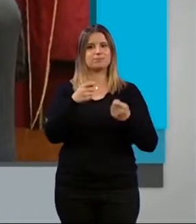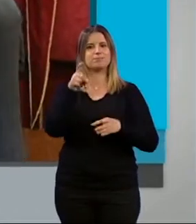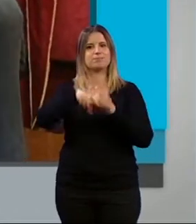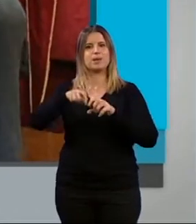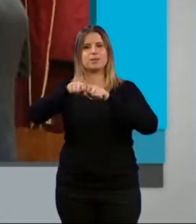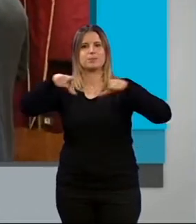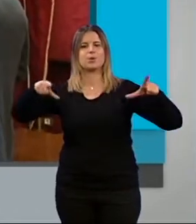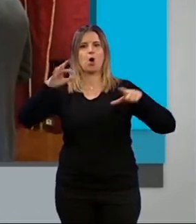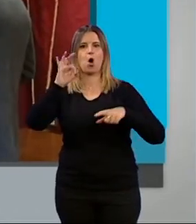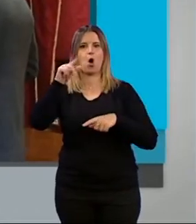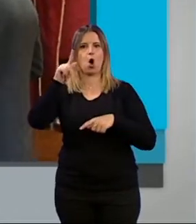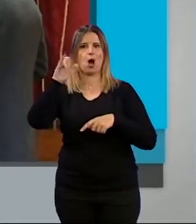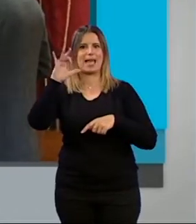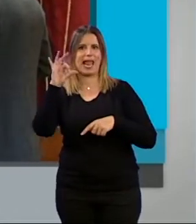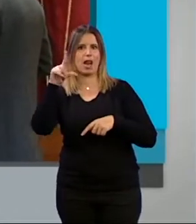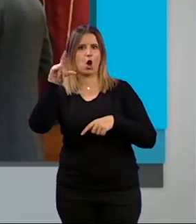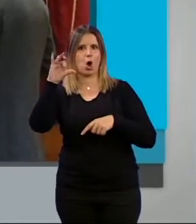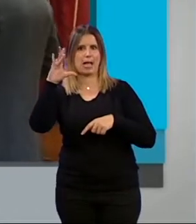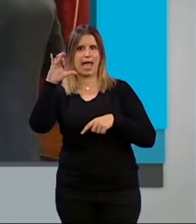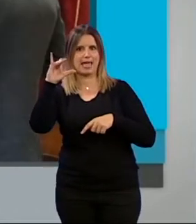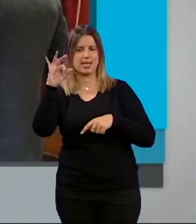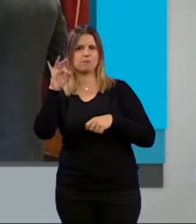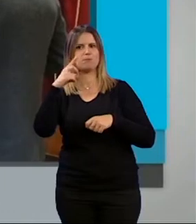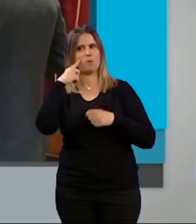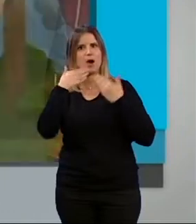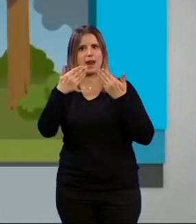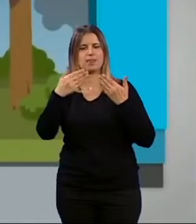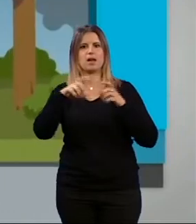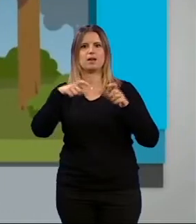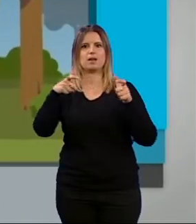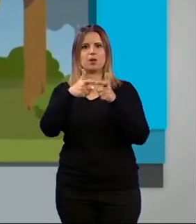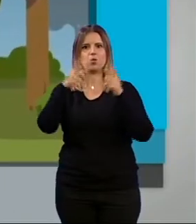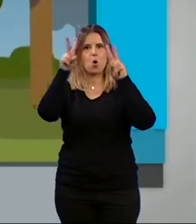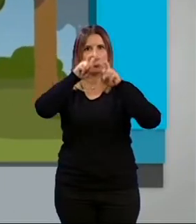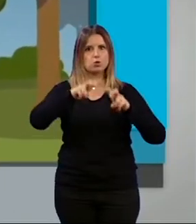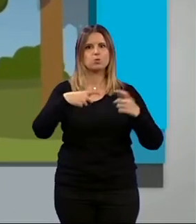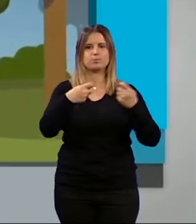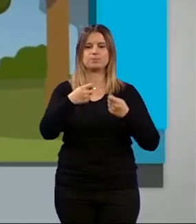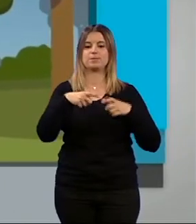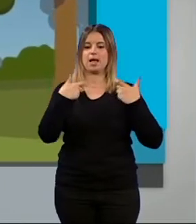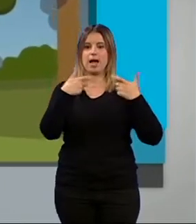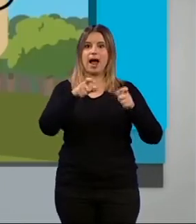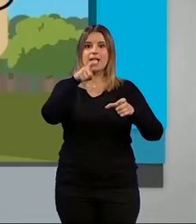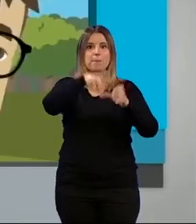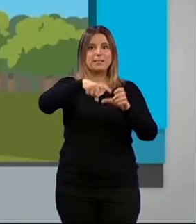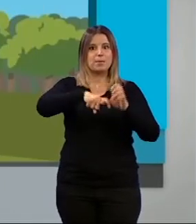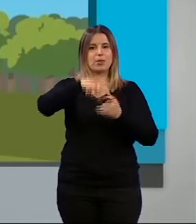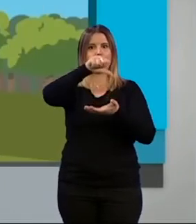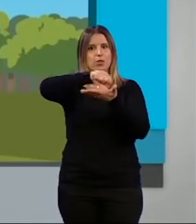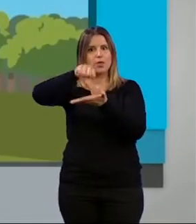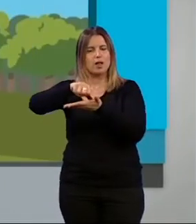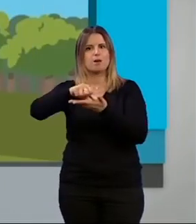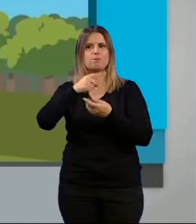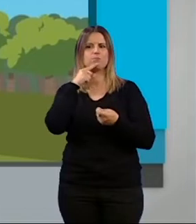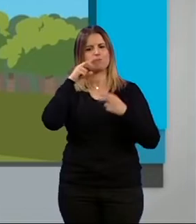OKLocated y ha agradecido la labor del Observatorio de Comercio. El Área de Participación Ciudadana ha presentado el balance de utilización de la